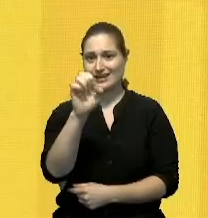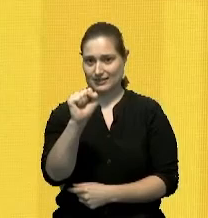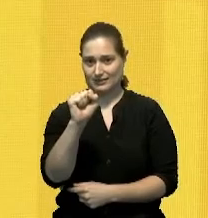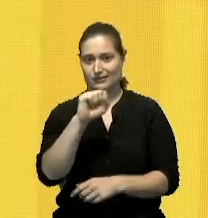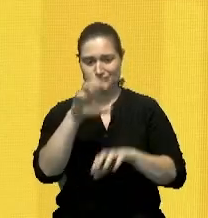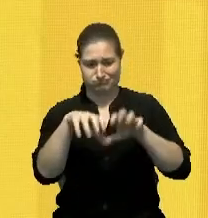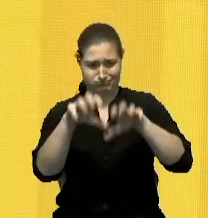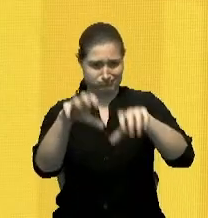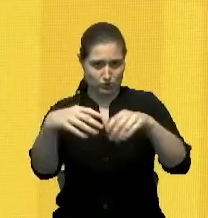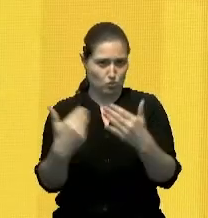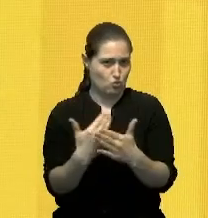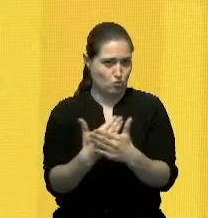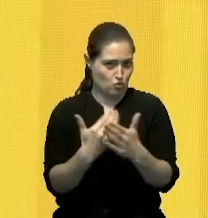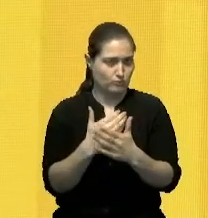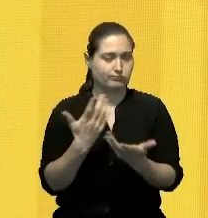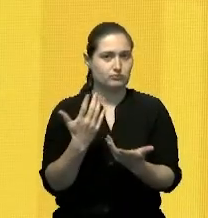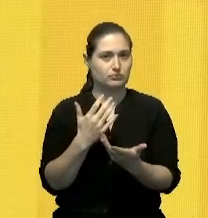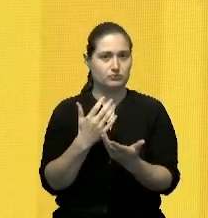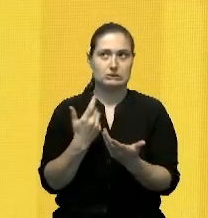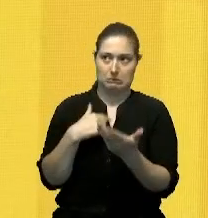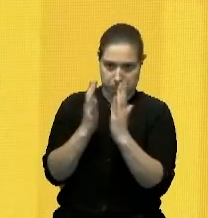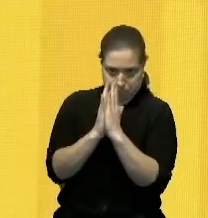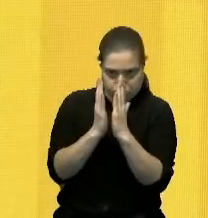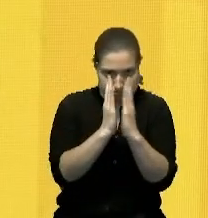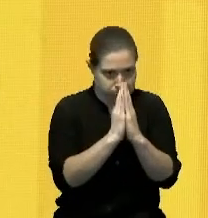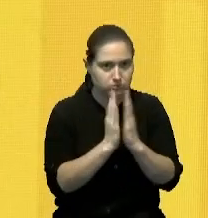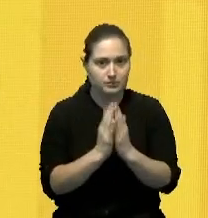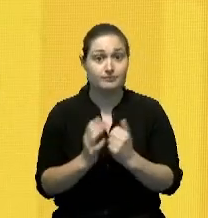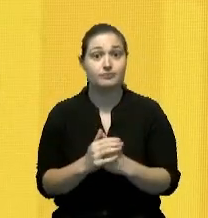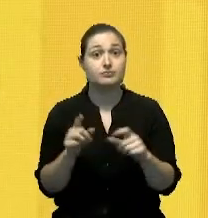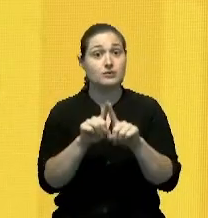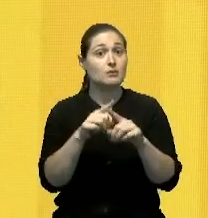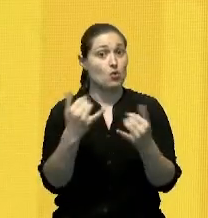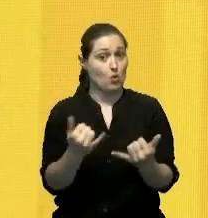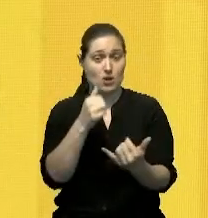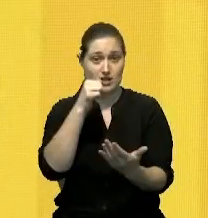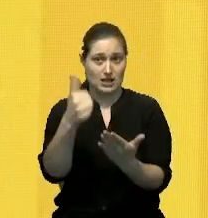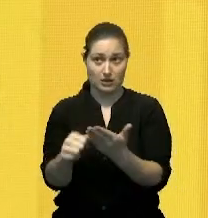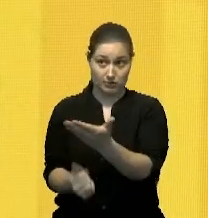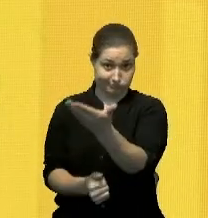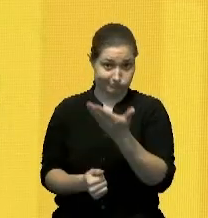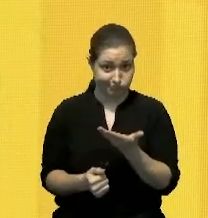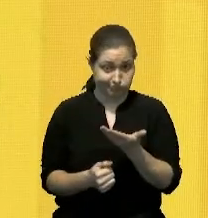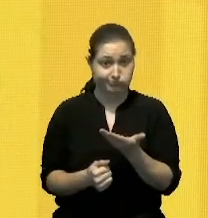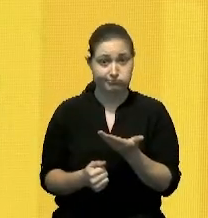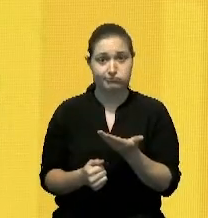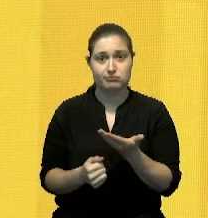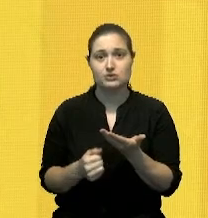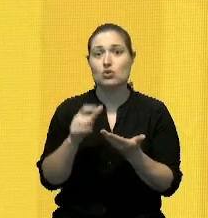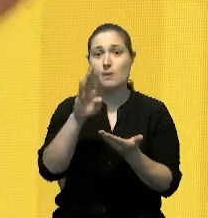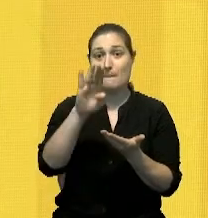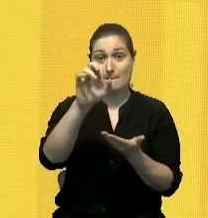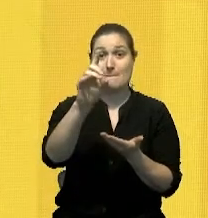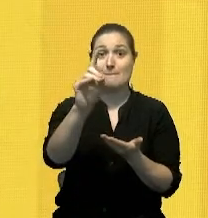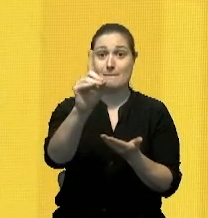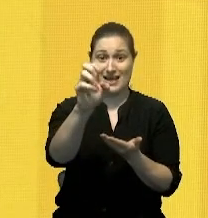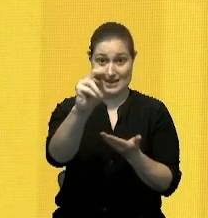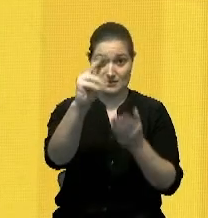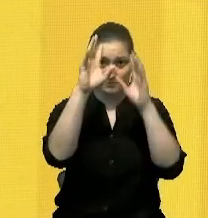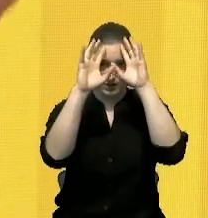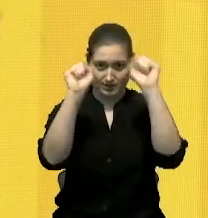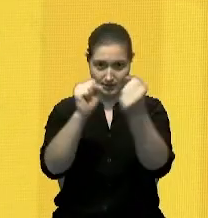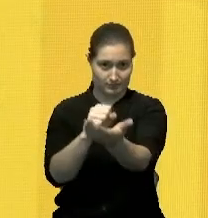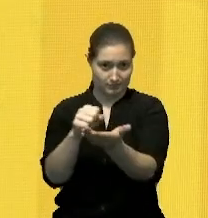También tenemos, queremos presentar una carta que nos acaba de llegar en el día de hoy del presidente Biden. Tenemos la carta